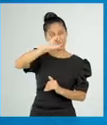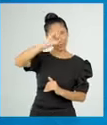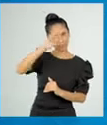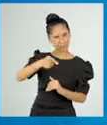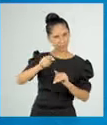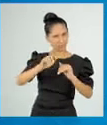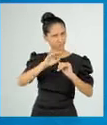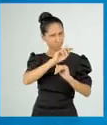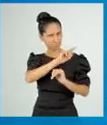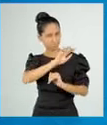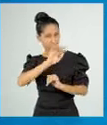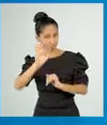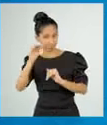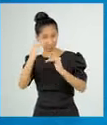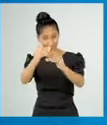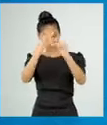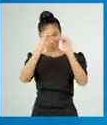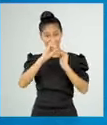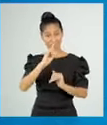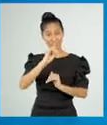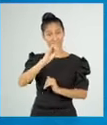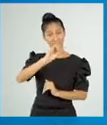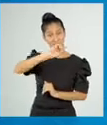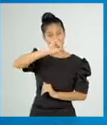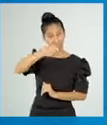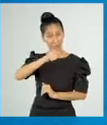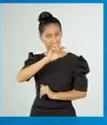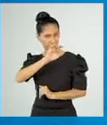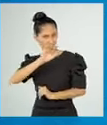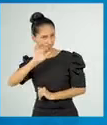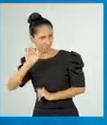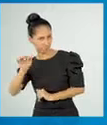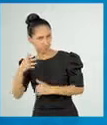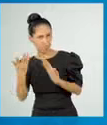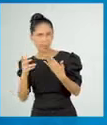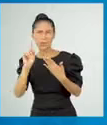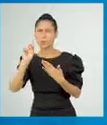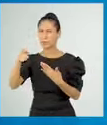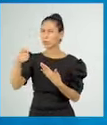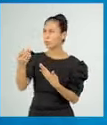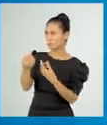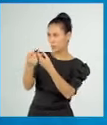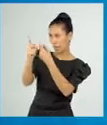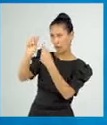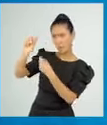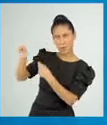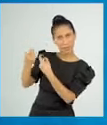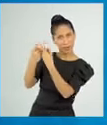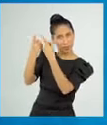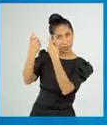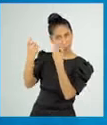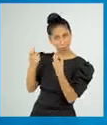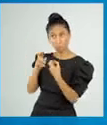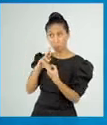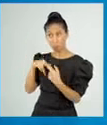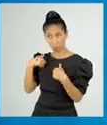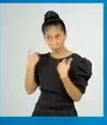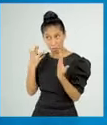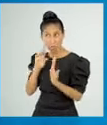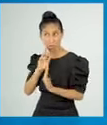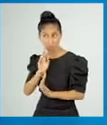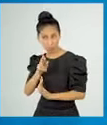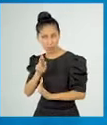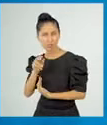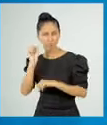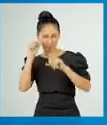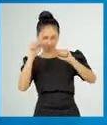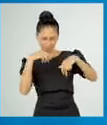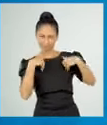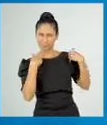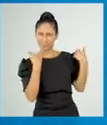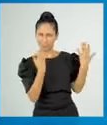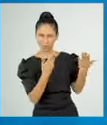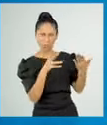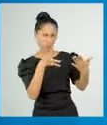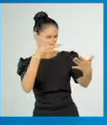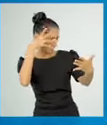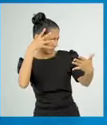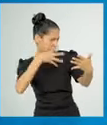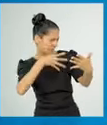A ver, dime si puedes responder esta primera pregunta, mi querida Cori. Claro que sí, mi querido Amaru.